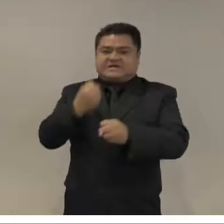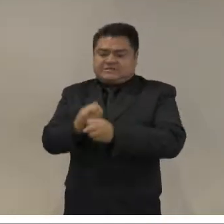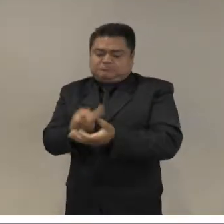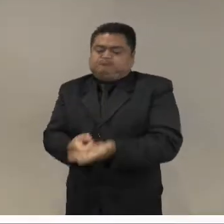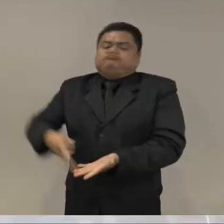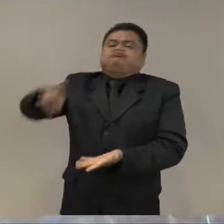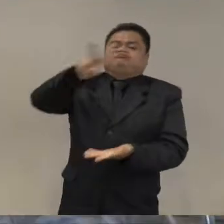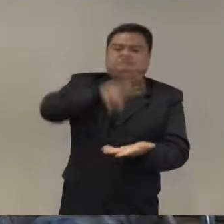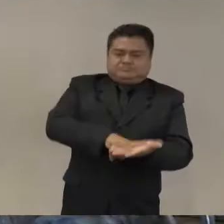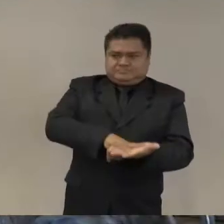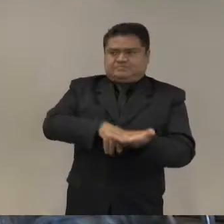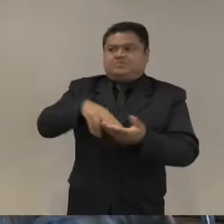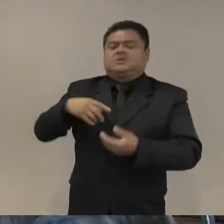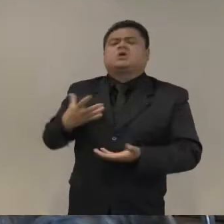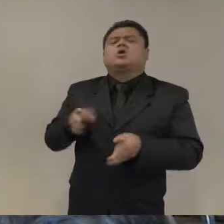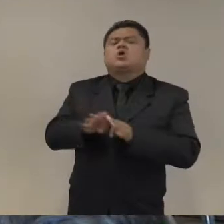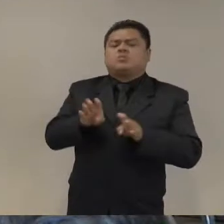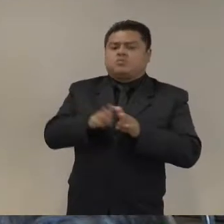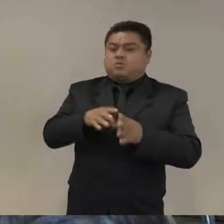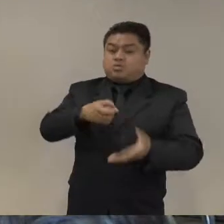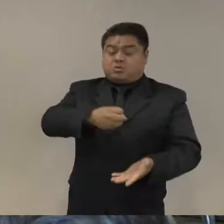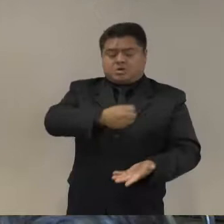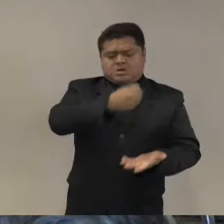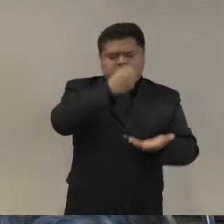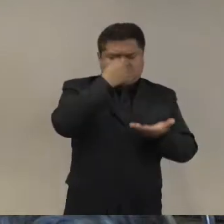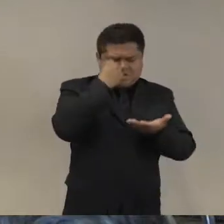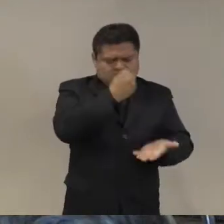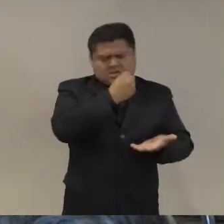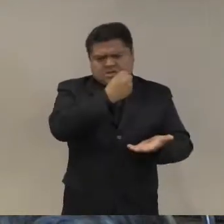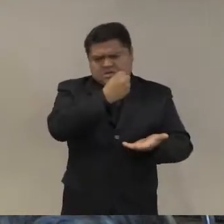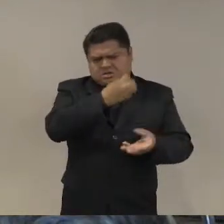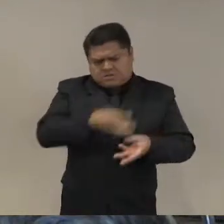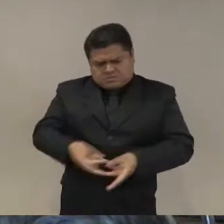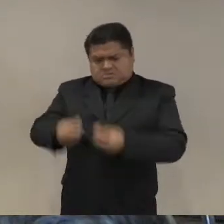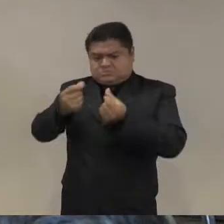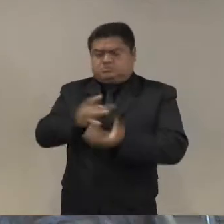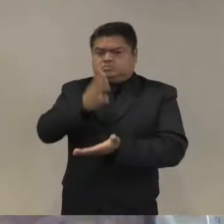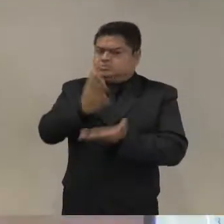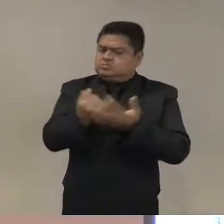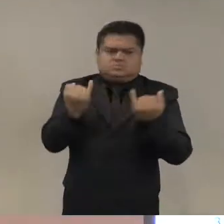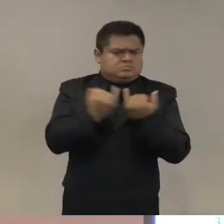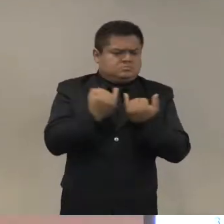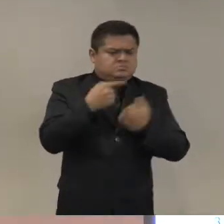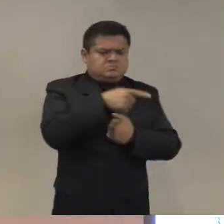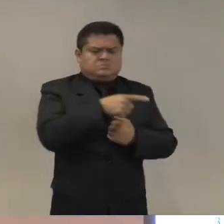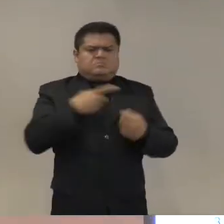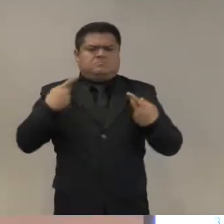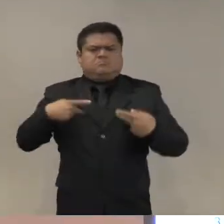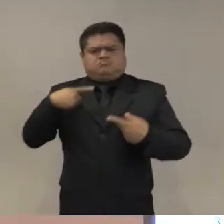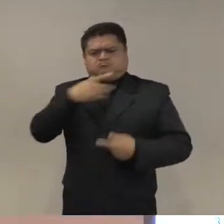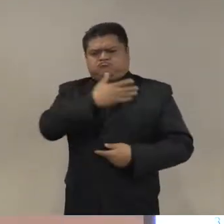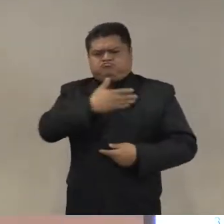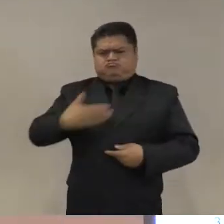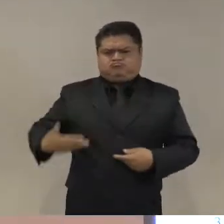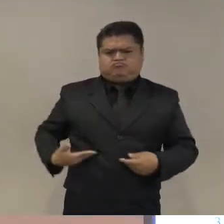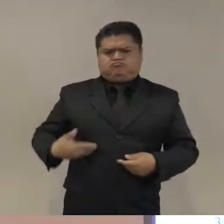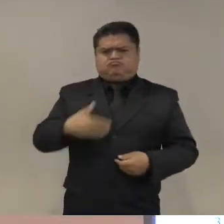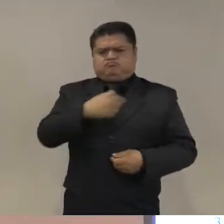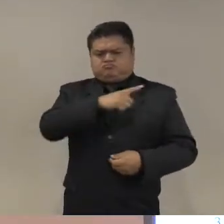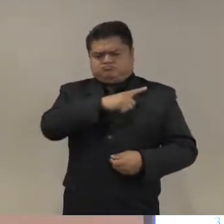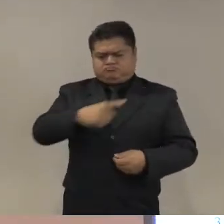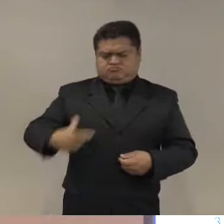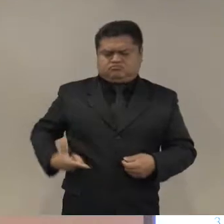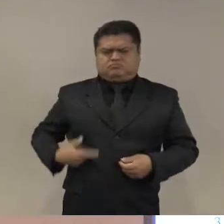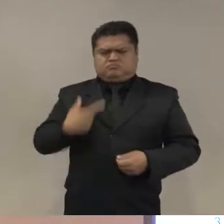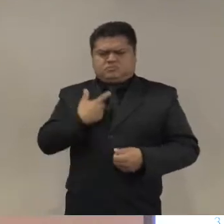% hablo del gasto de capital político de voluntad política de reducción de la impunidad de mejoramiento de muchos criterios